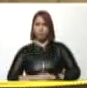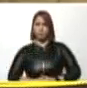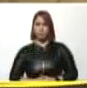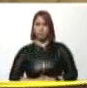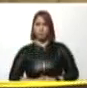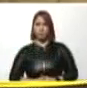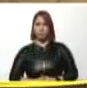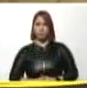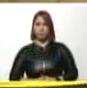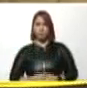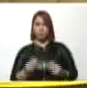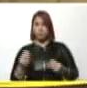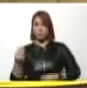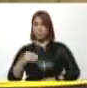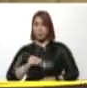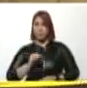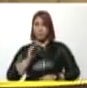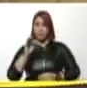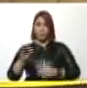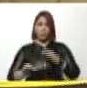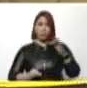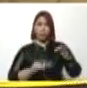La mucho más contagiosa.